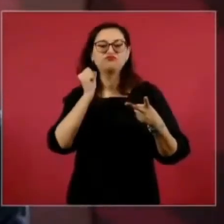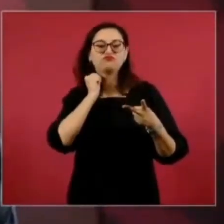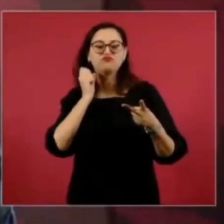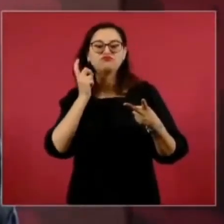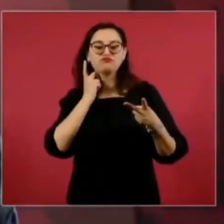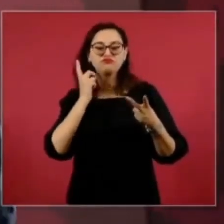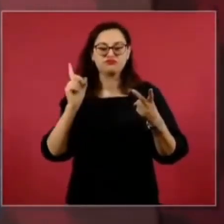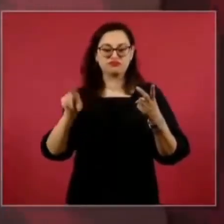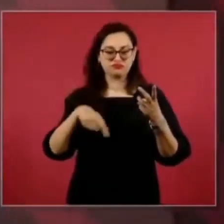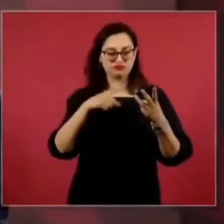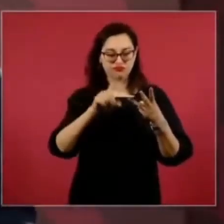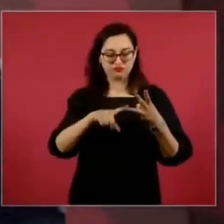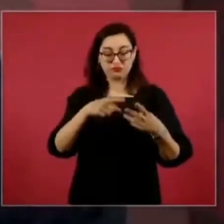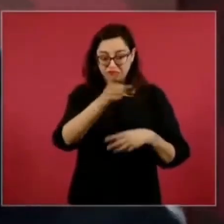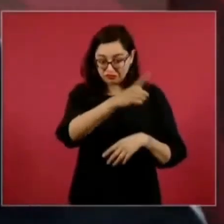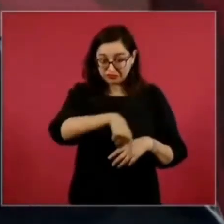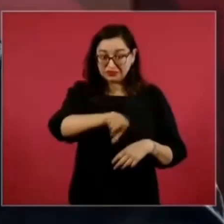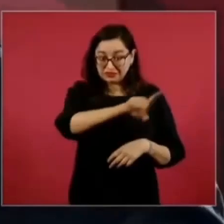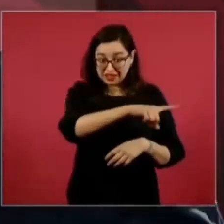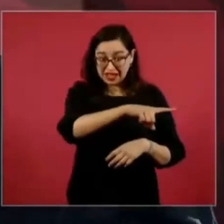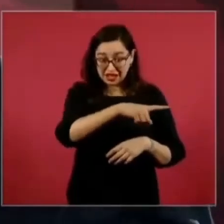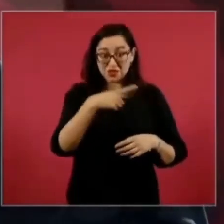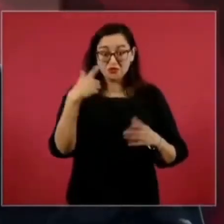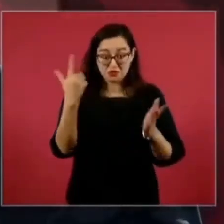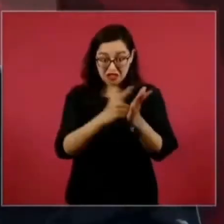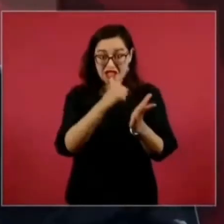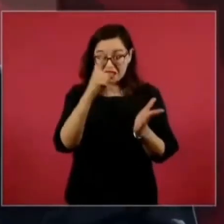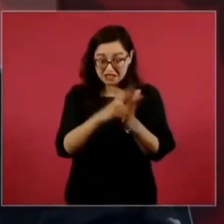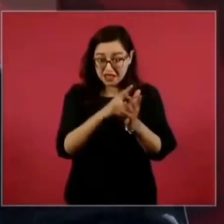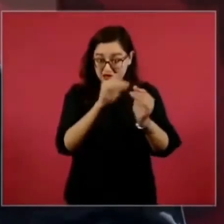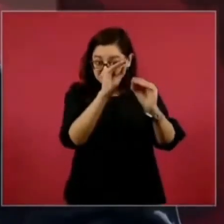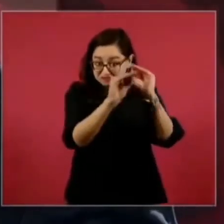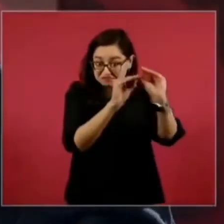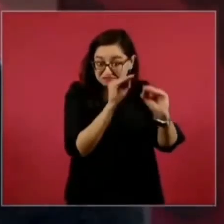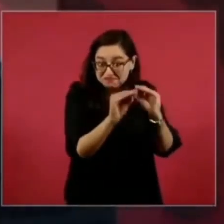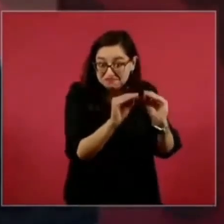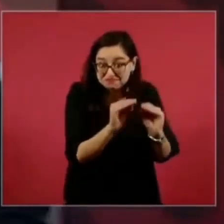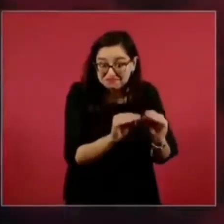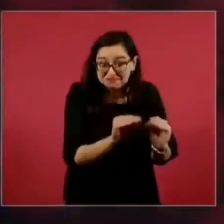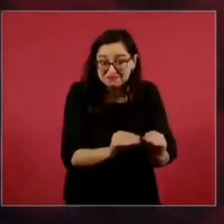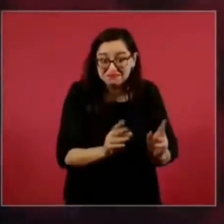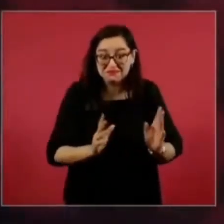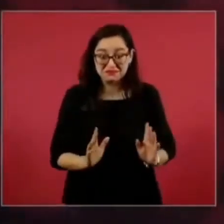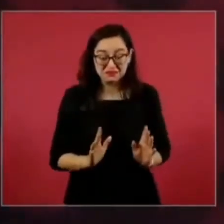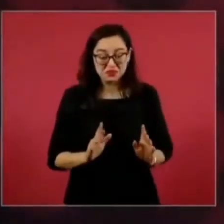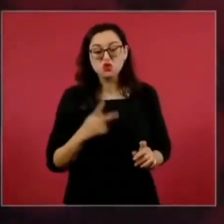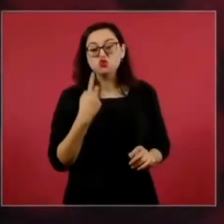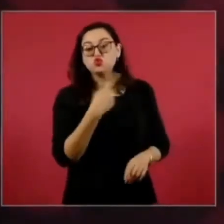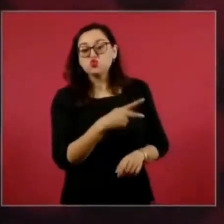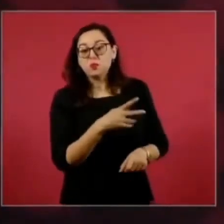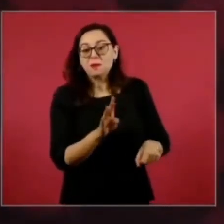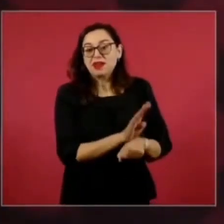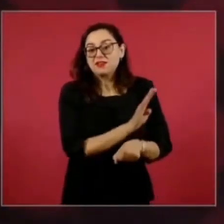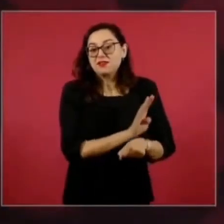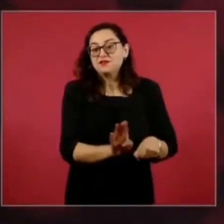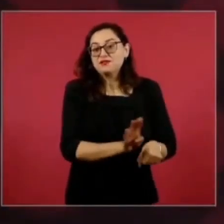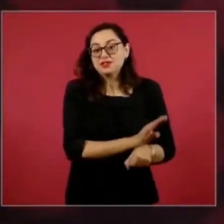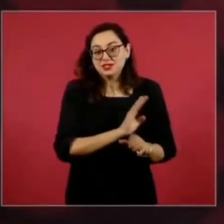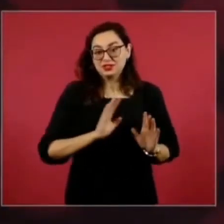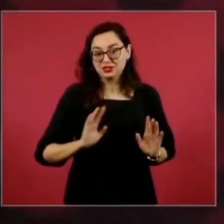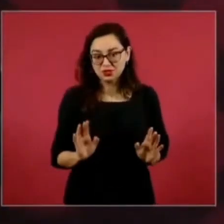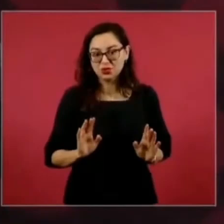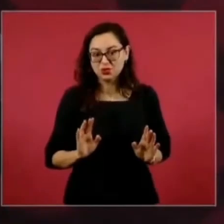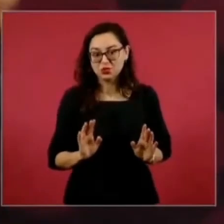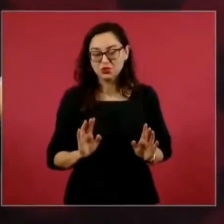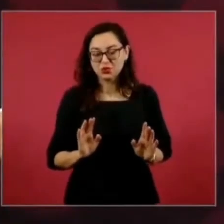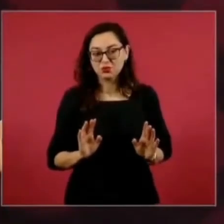las leyes que les convenían y